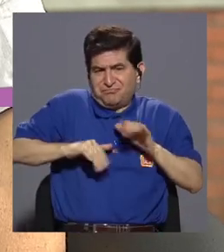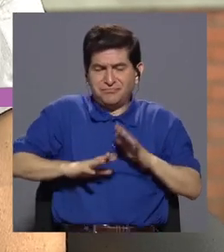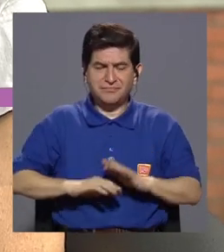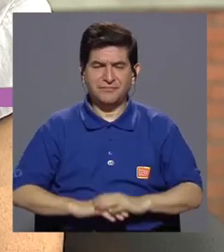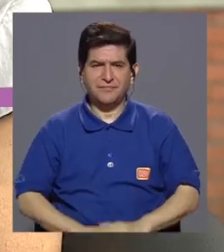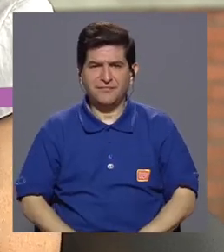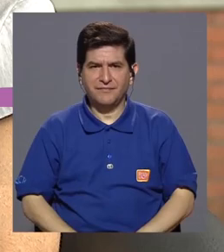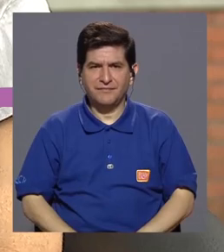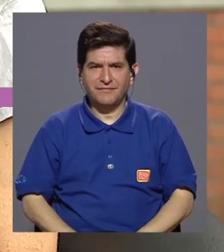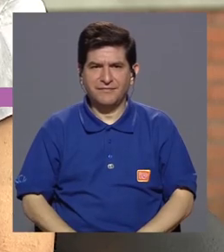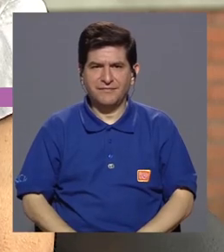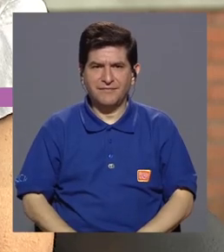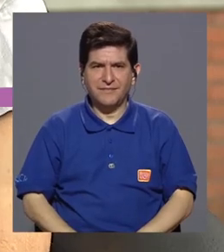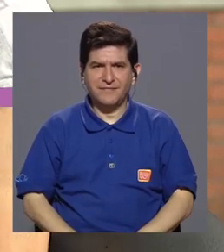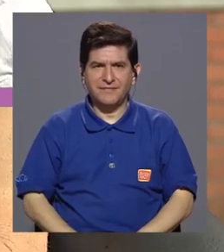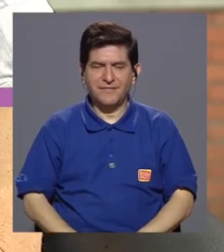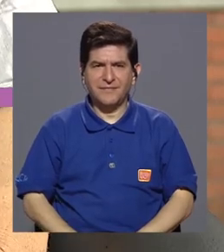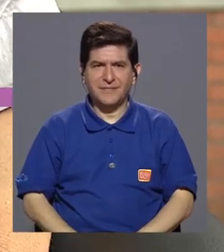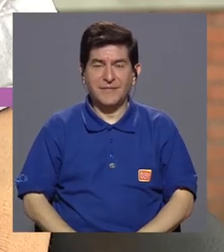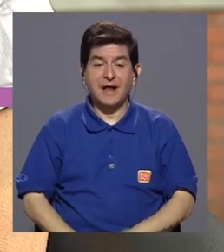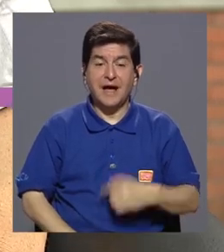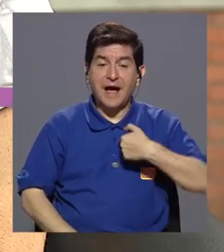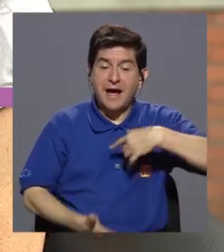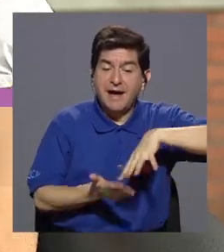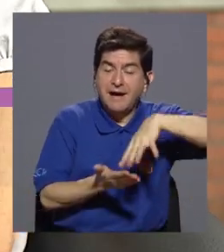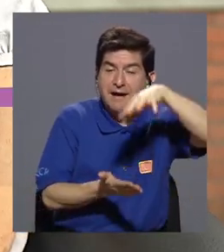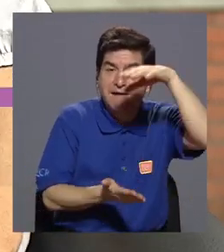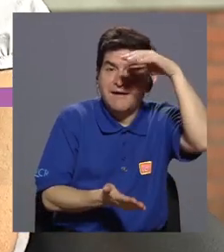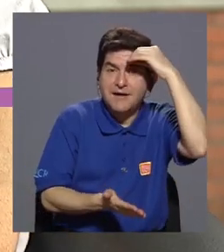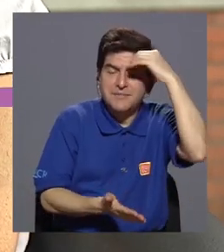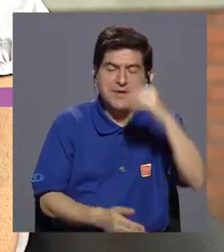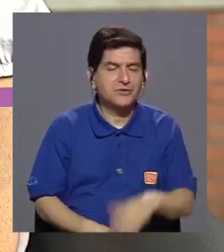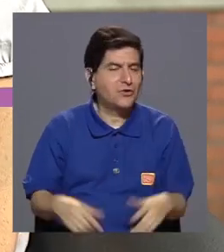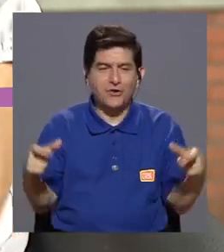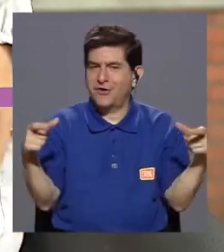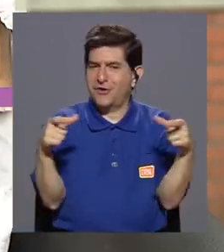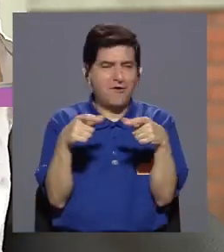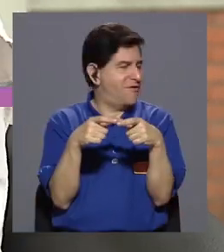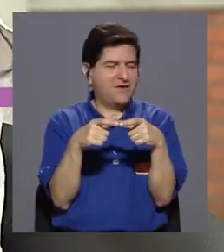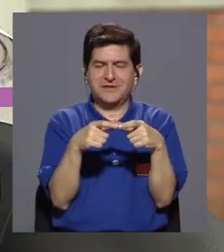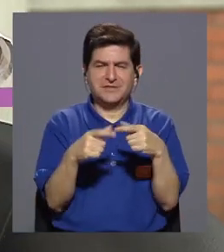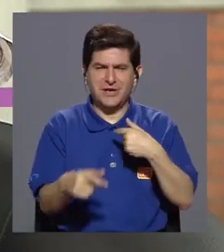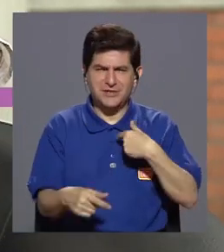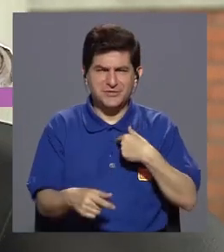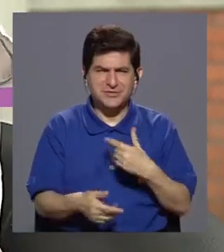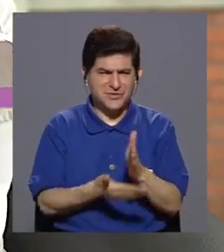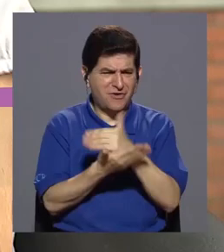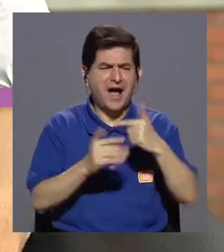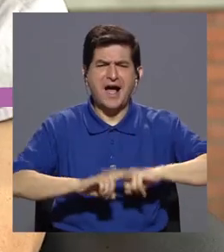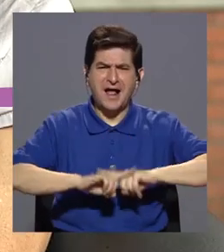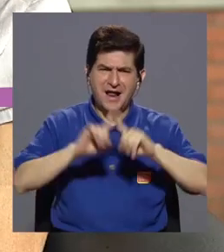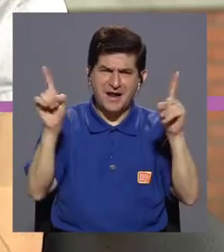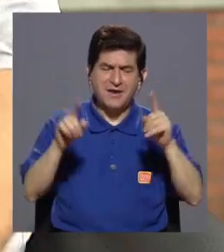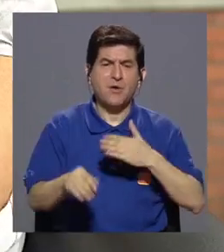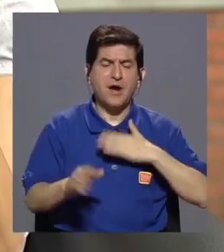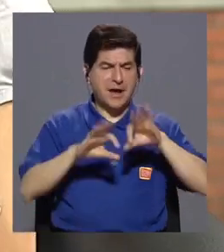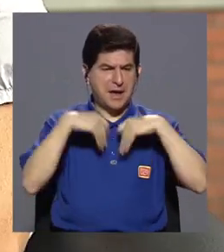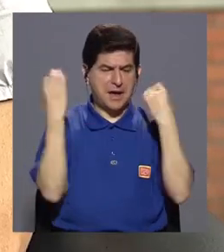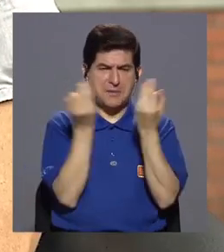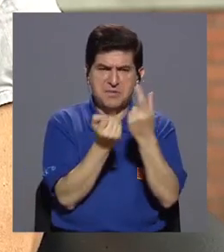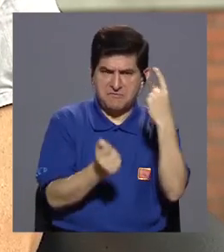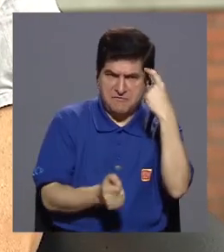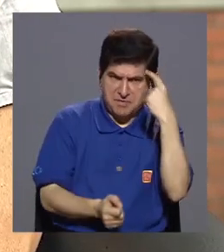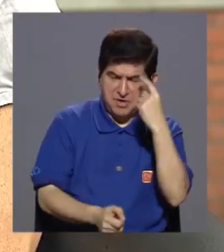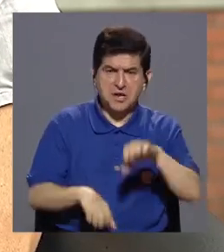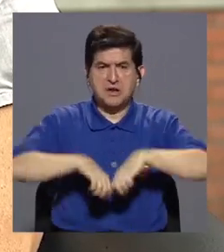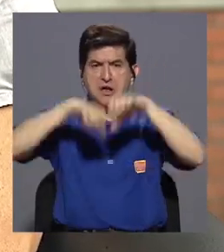¿Sí? Sí. Entonces, cuando aprendo a no conectarme con que estoy haciendo algo diferente de lo que mi familia piensa, de lo